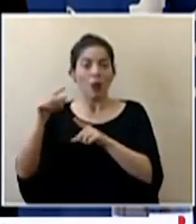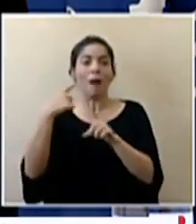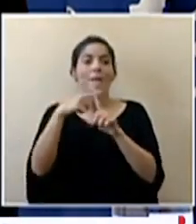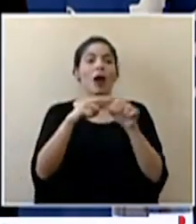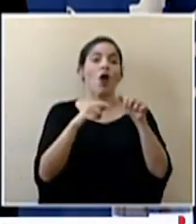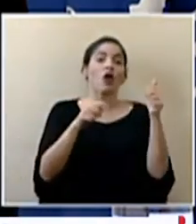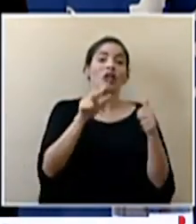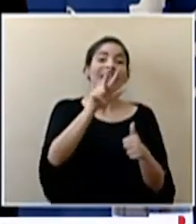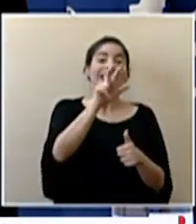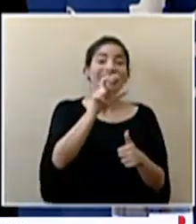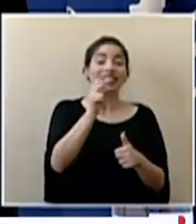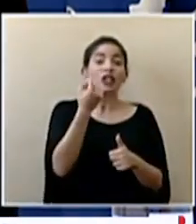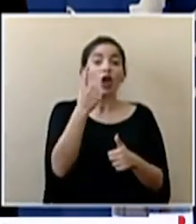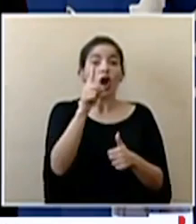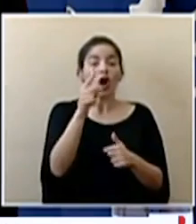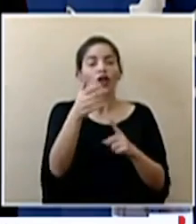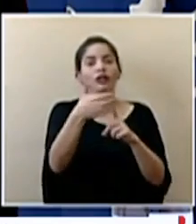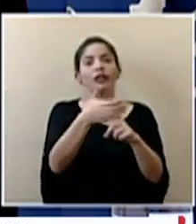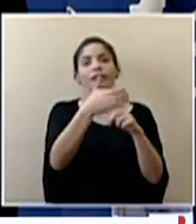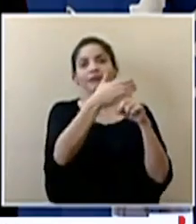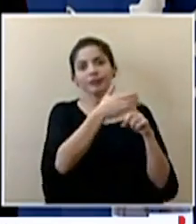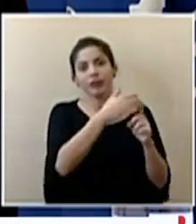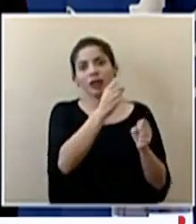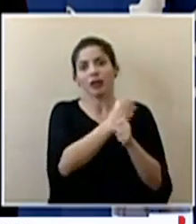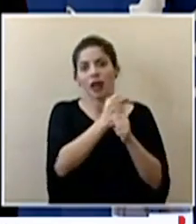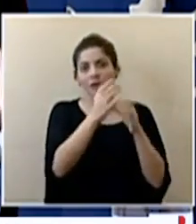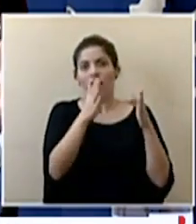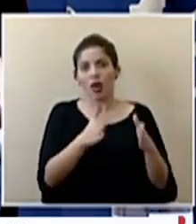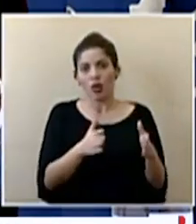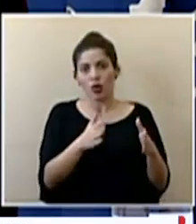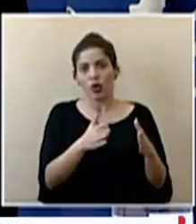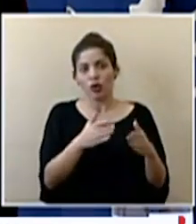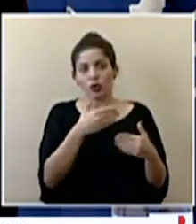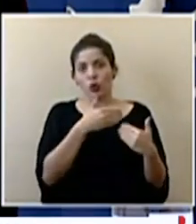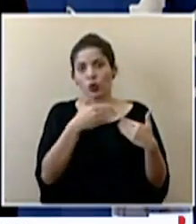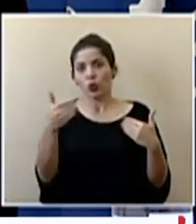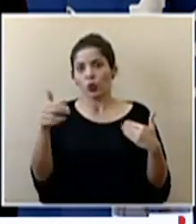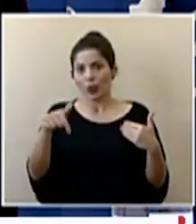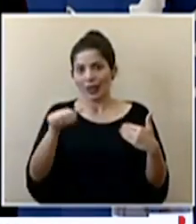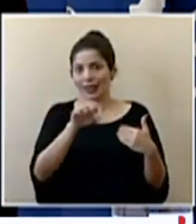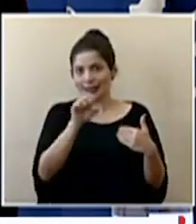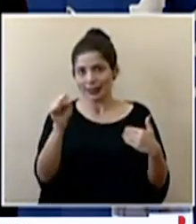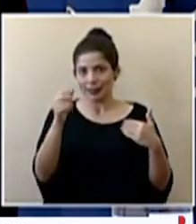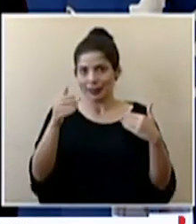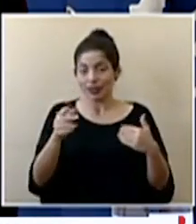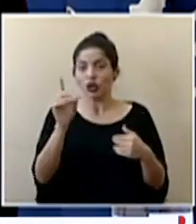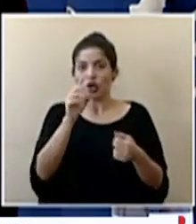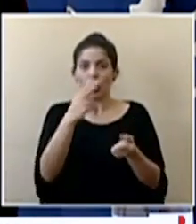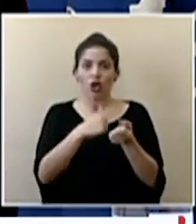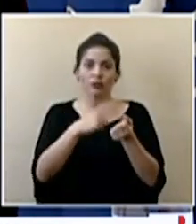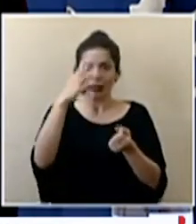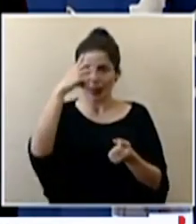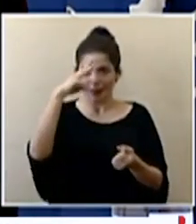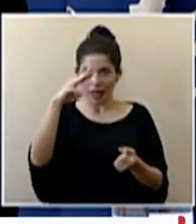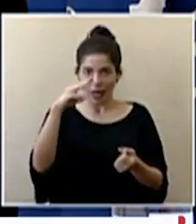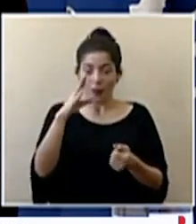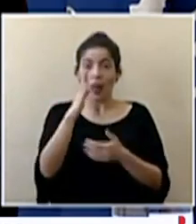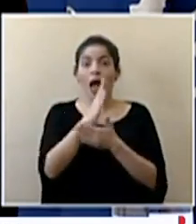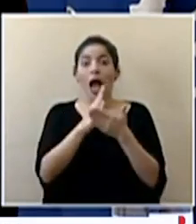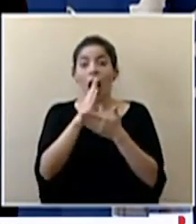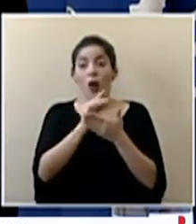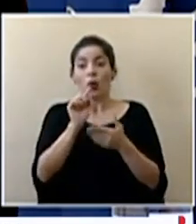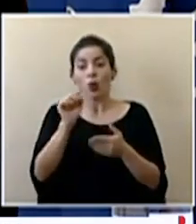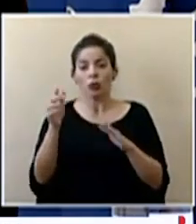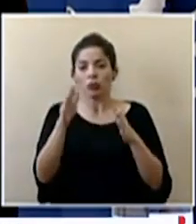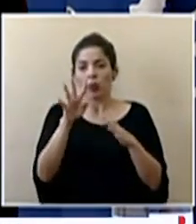otros 311 funcionarios a lo largo de este mes del hospital méxico y algunos de ellos más o